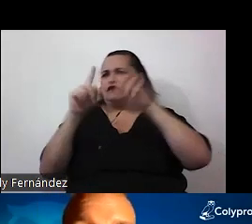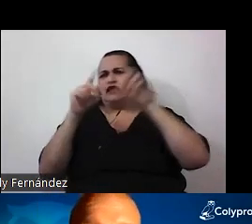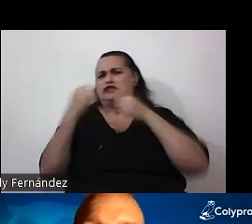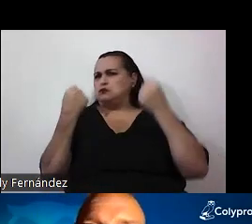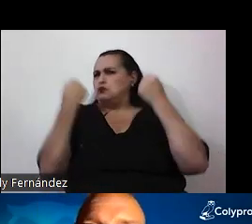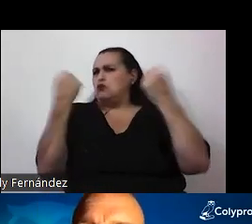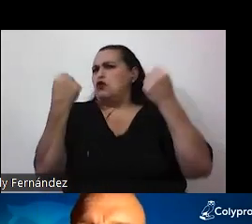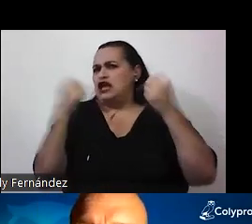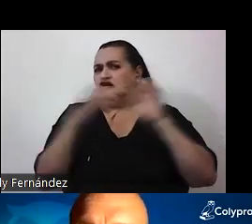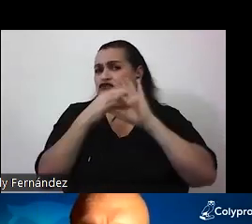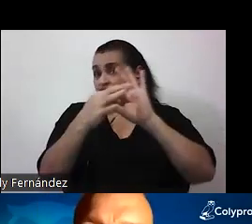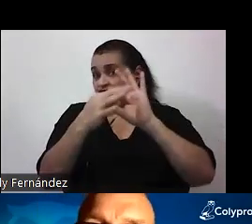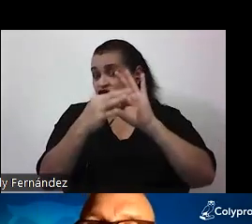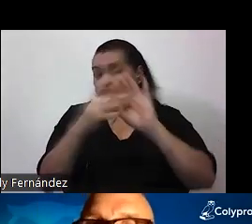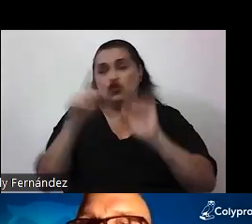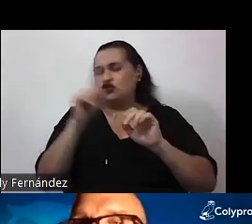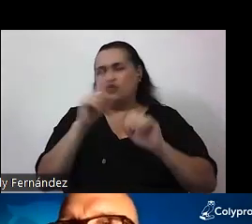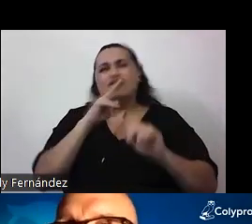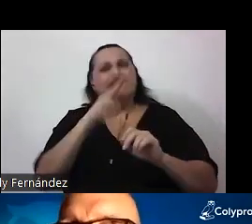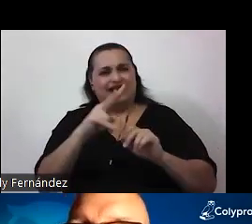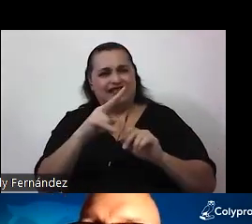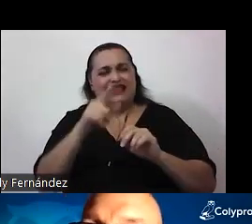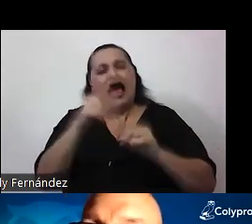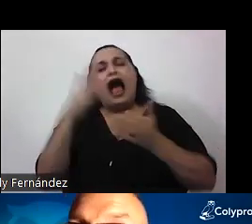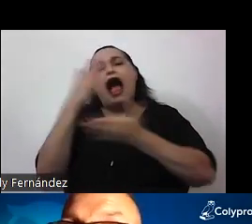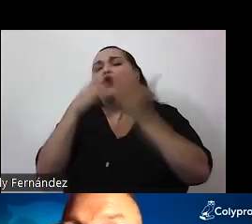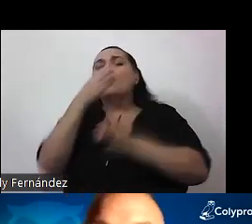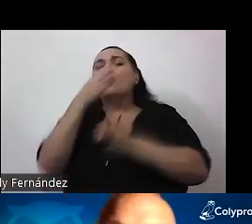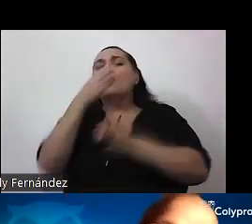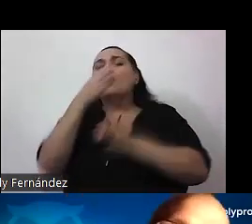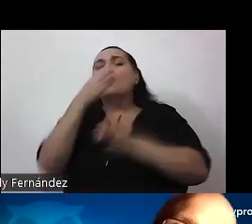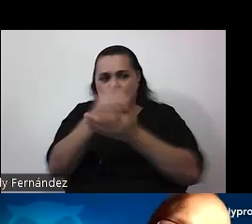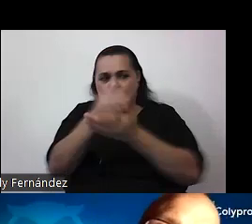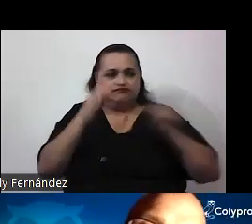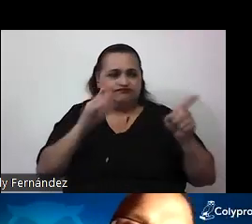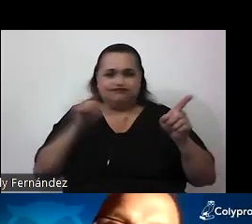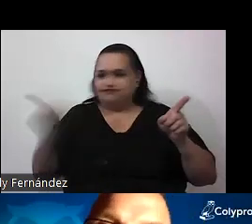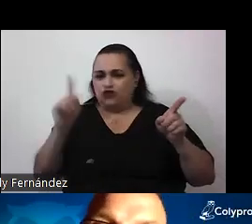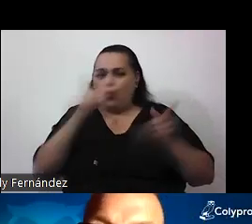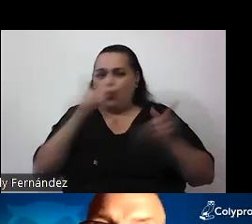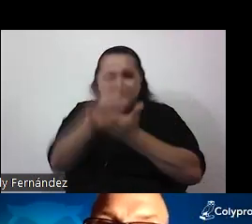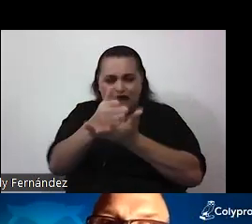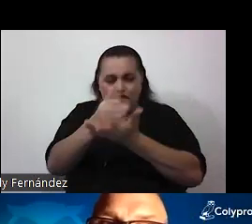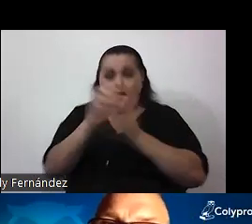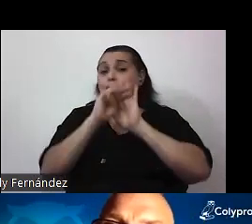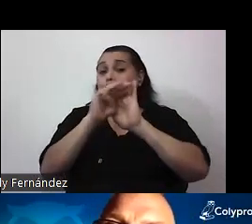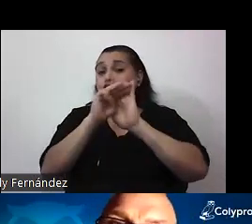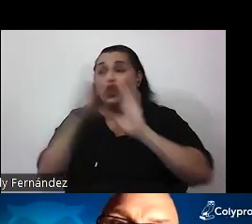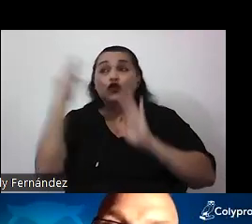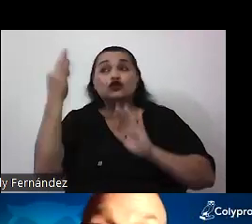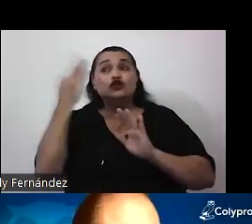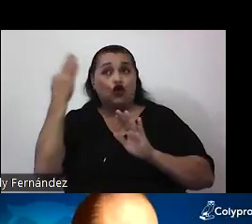Es algo que está en el medio. La llamada perspectiva modelo teórica o semanticista